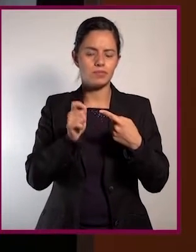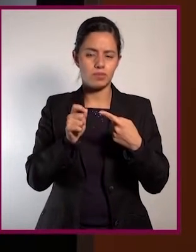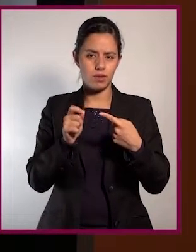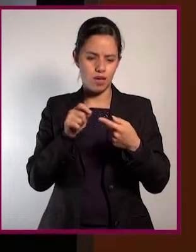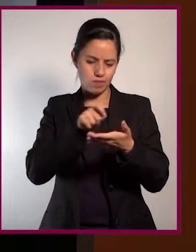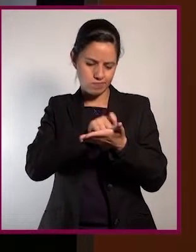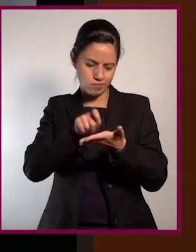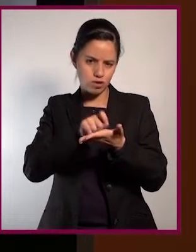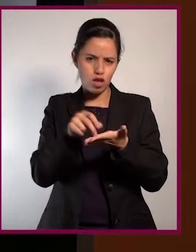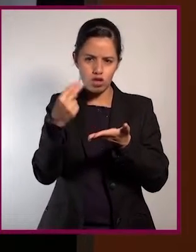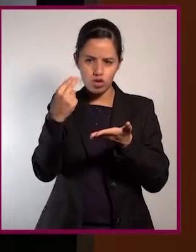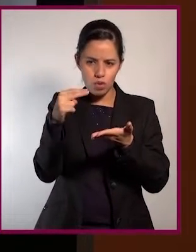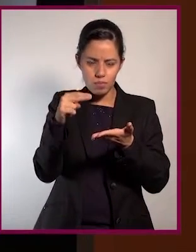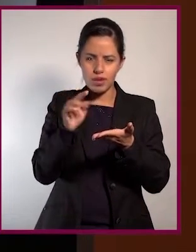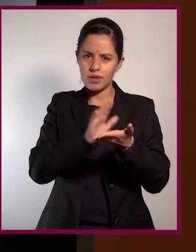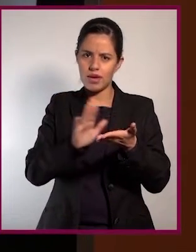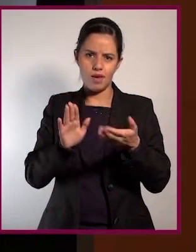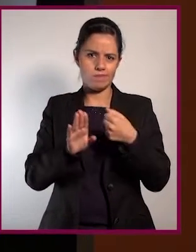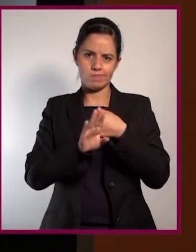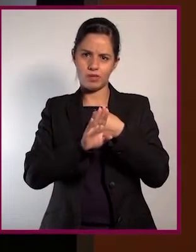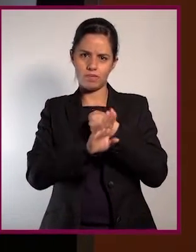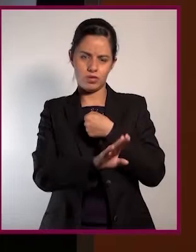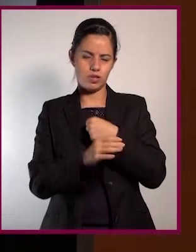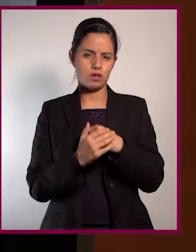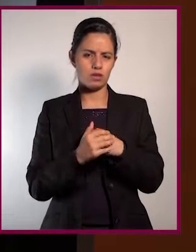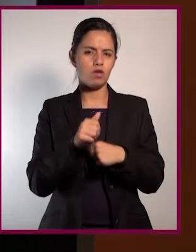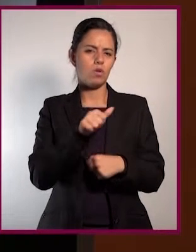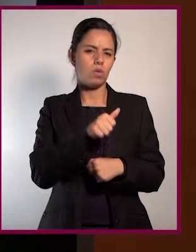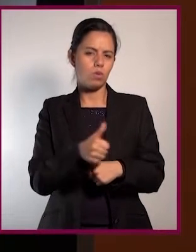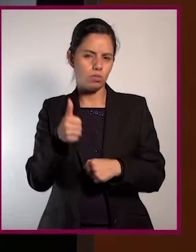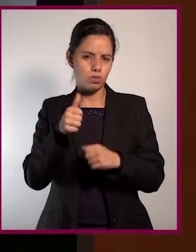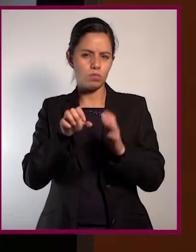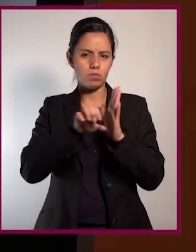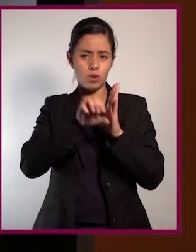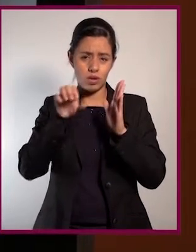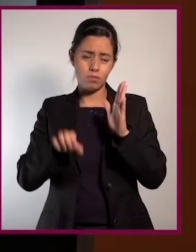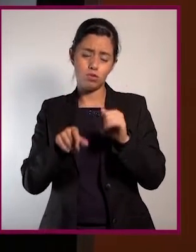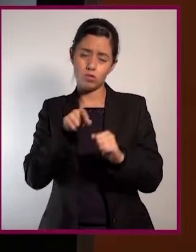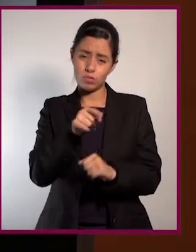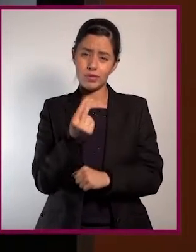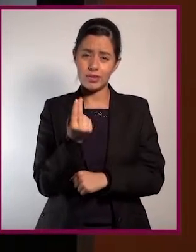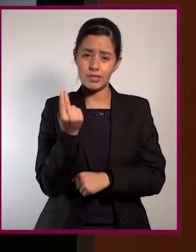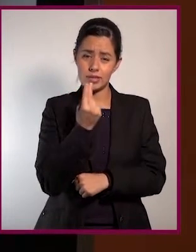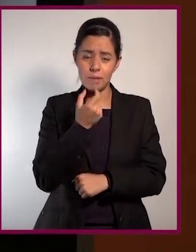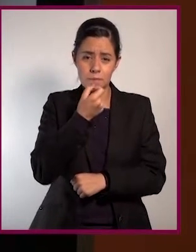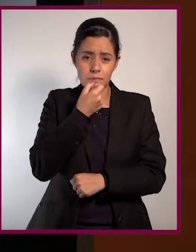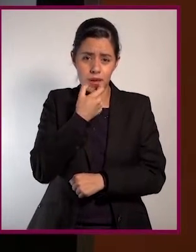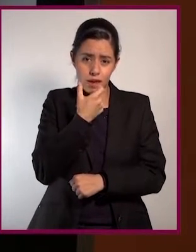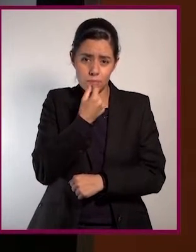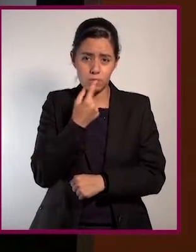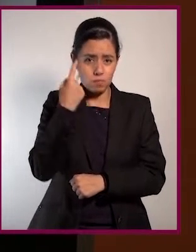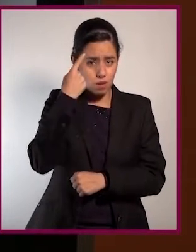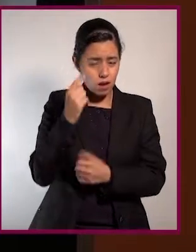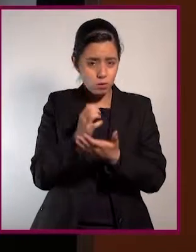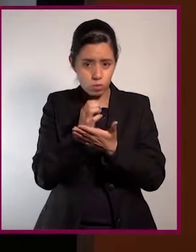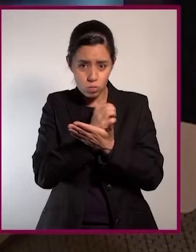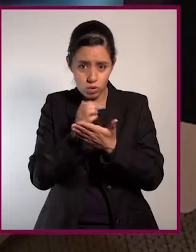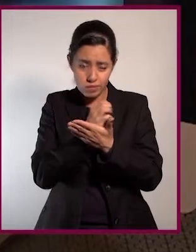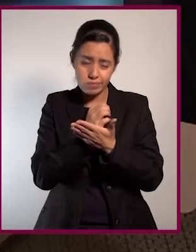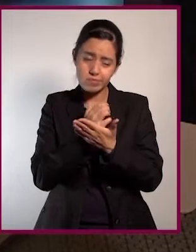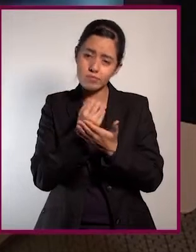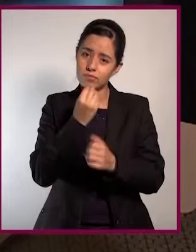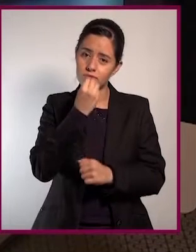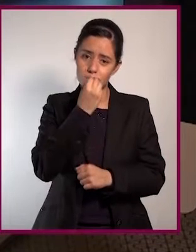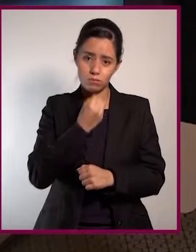directamente la restricción o hay ciertas situaciones en las que es más importante o necesario usar el dicho medicamento,